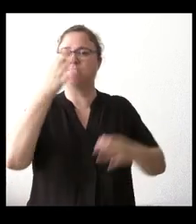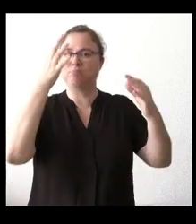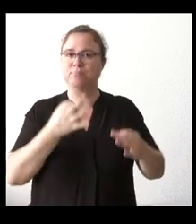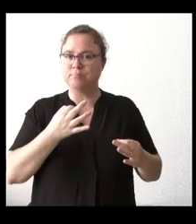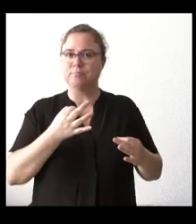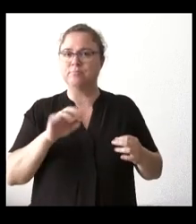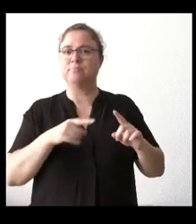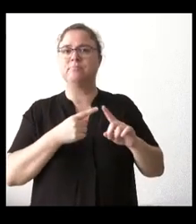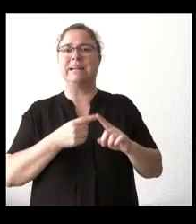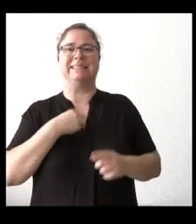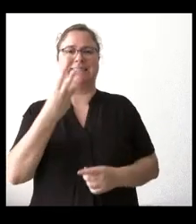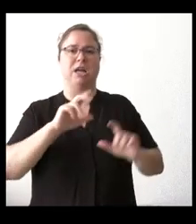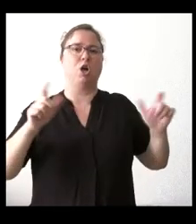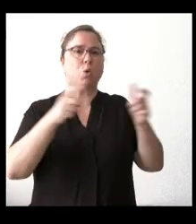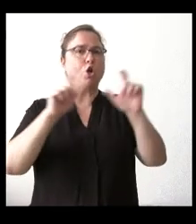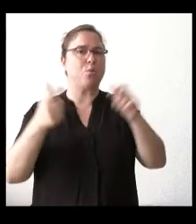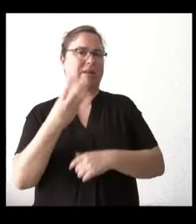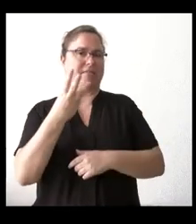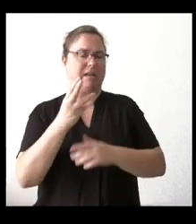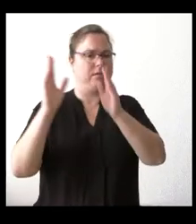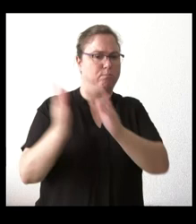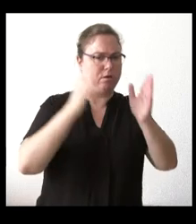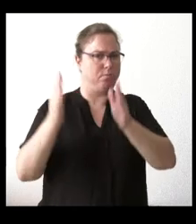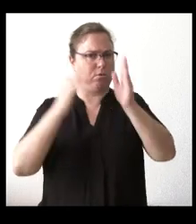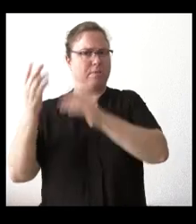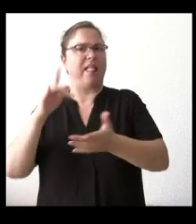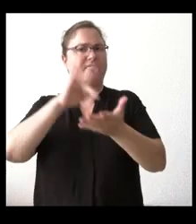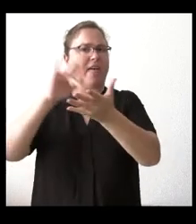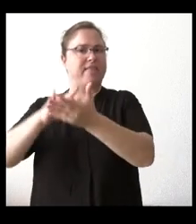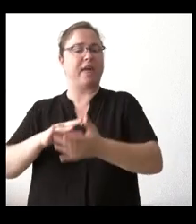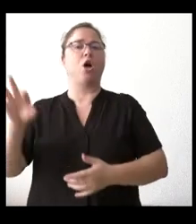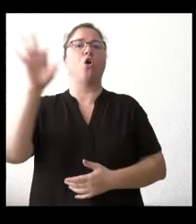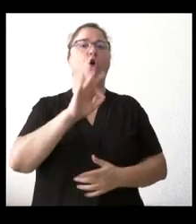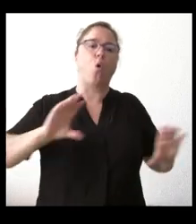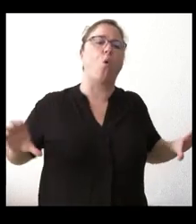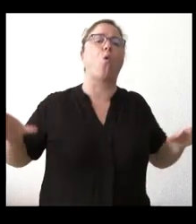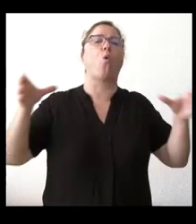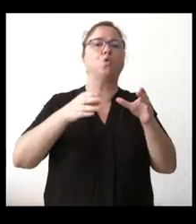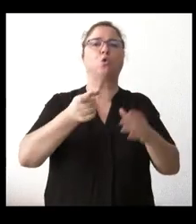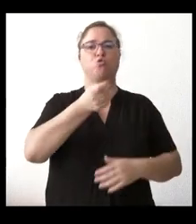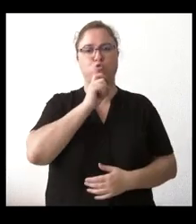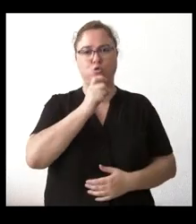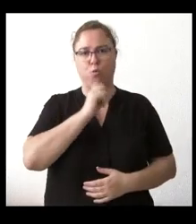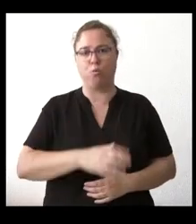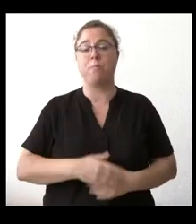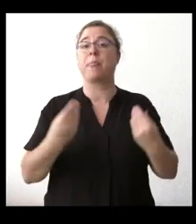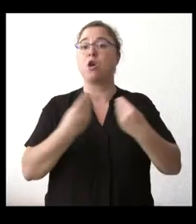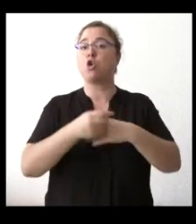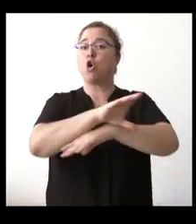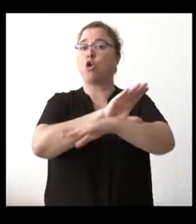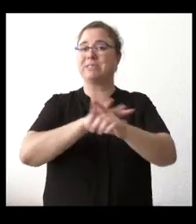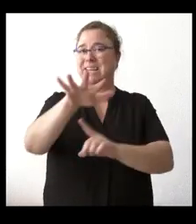si serán las tres reuniones en el mismo día uno detrás de otro o va a ser una reunión de todos a la vez y luego para el concesorio de medio ambiente